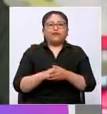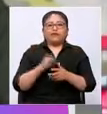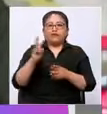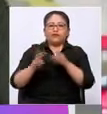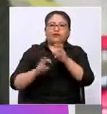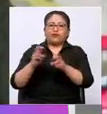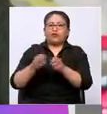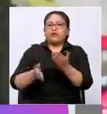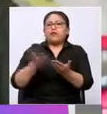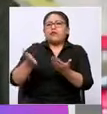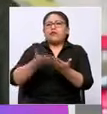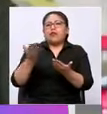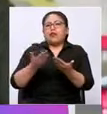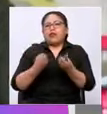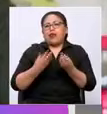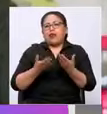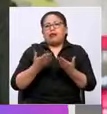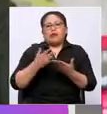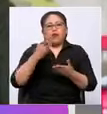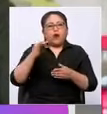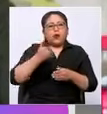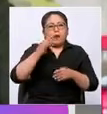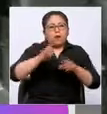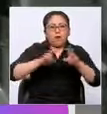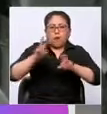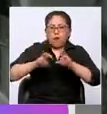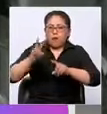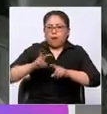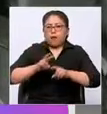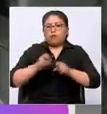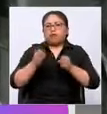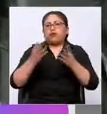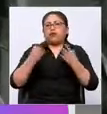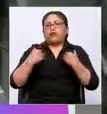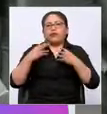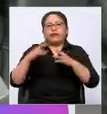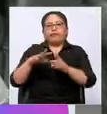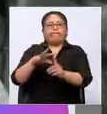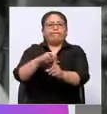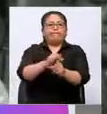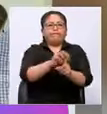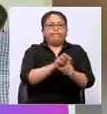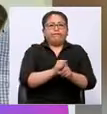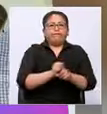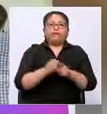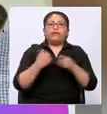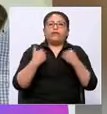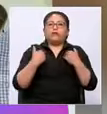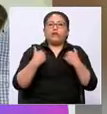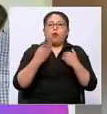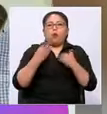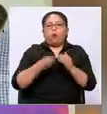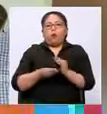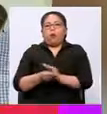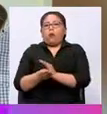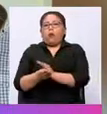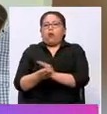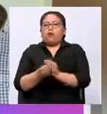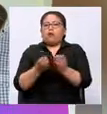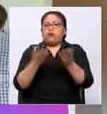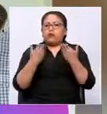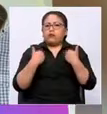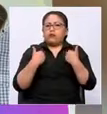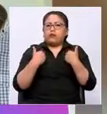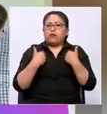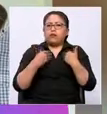el país, el dar con ellos. De hecho, entendemos también que la investigación se ha dado justamente por debajo, objeto de justamente dar con los